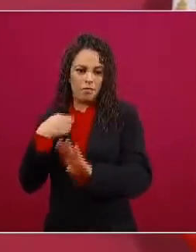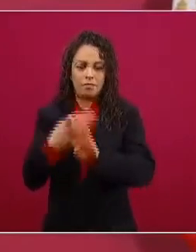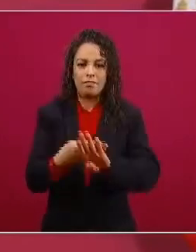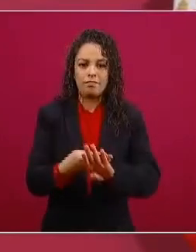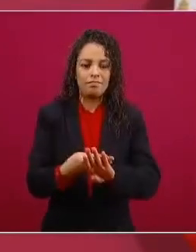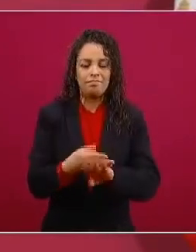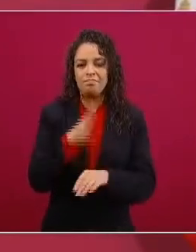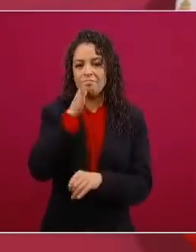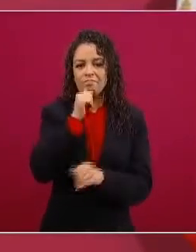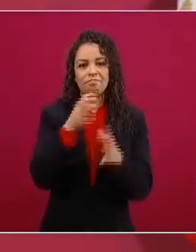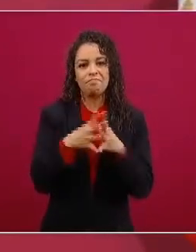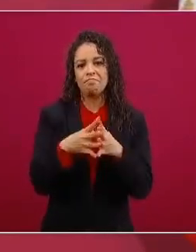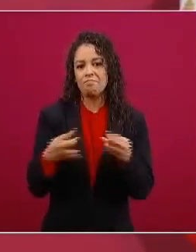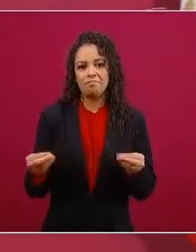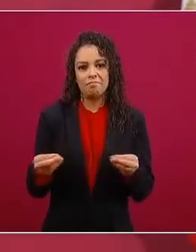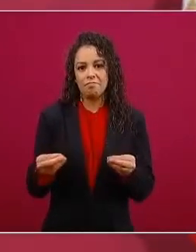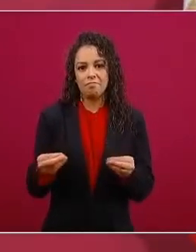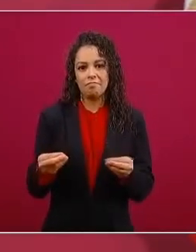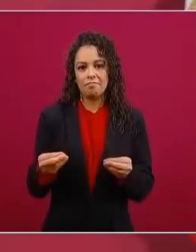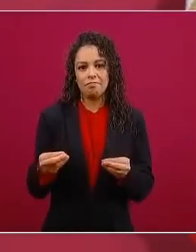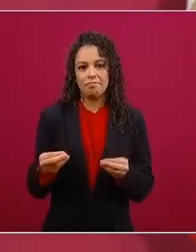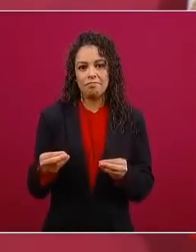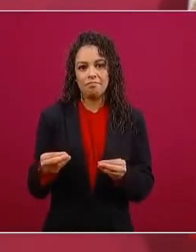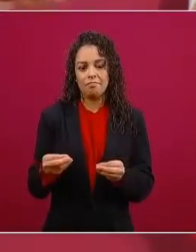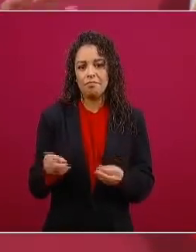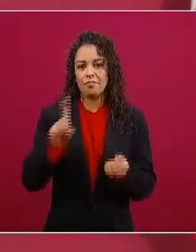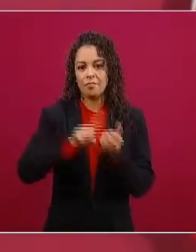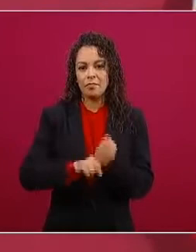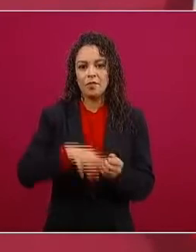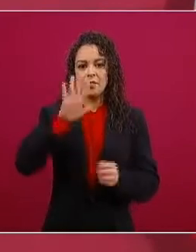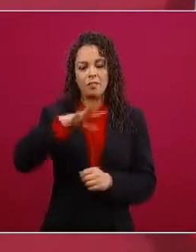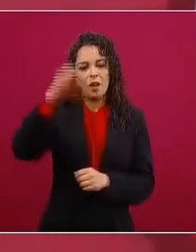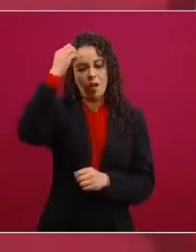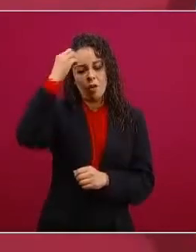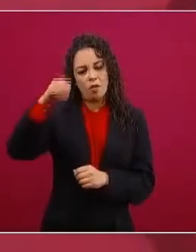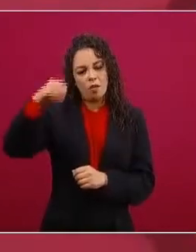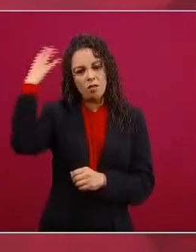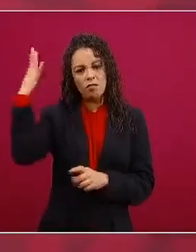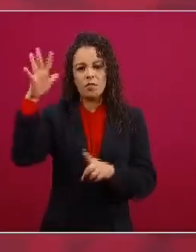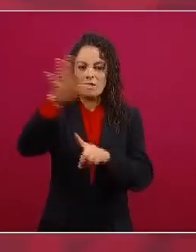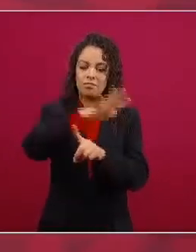se abandonó al pueblo se le dio la espalda a los jóvenes